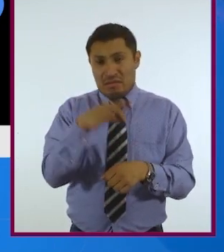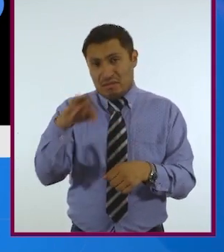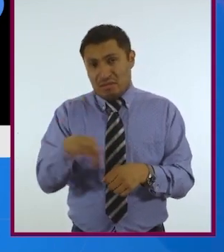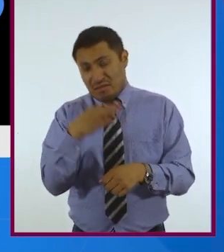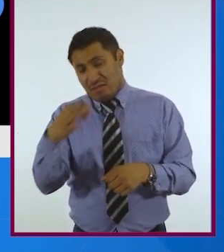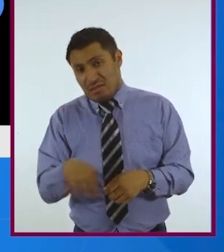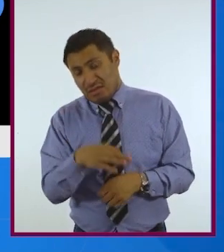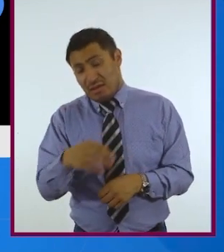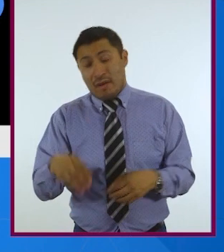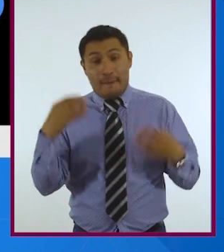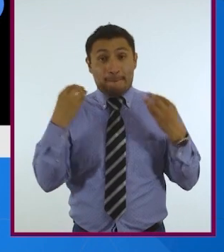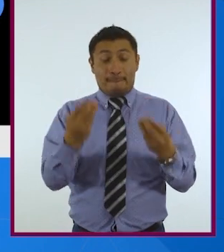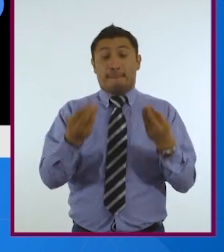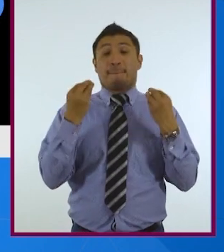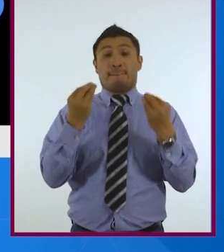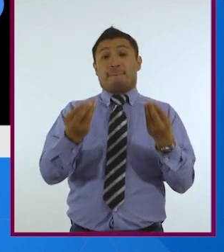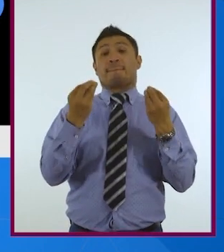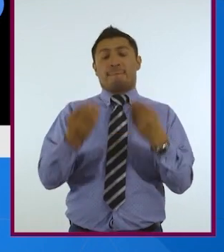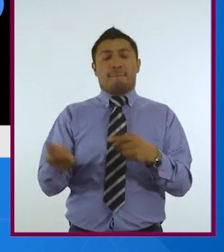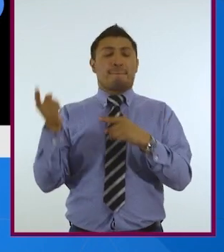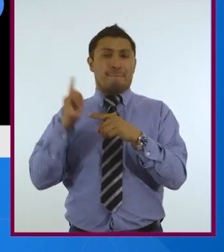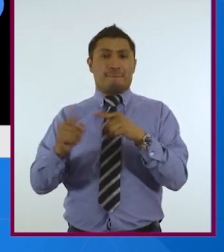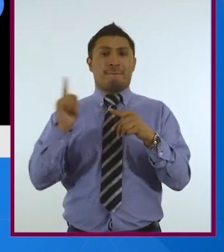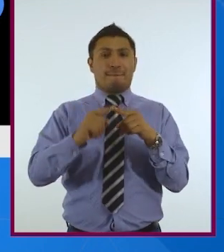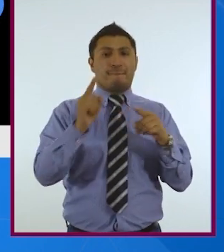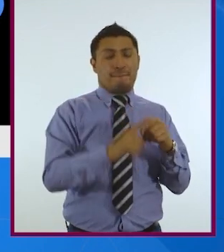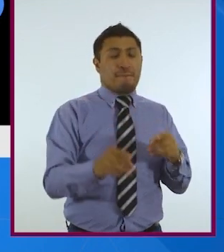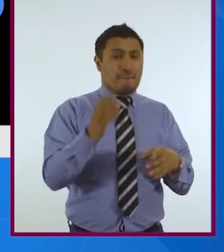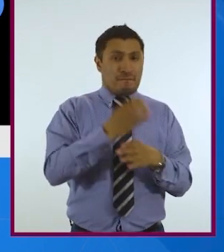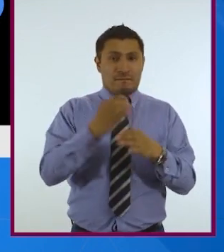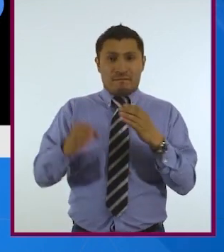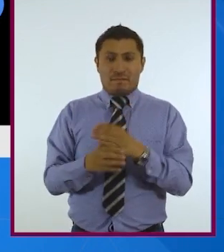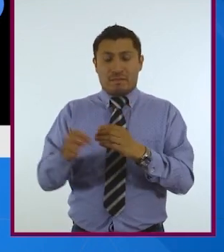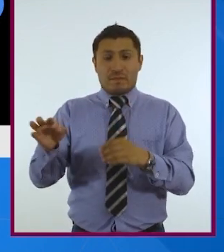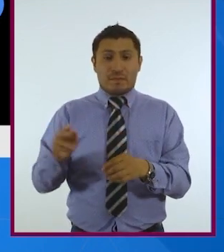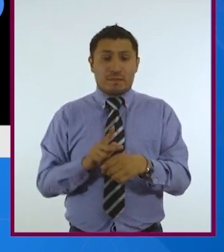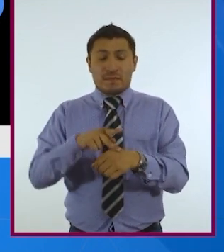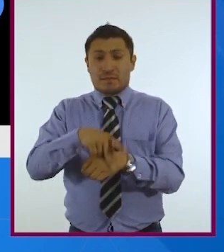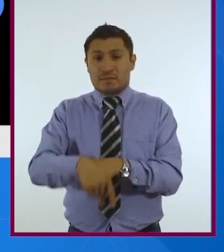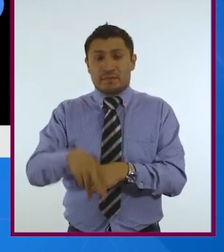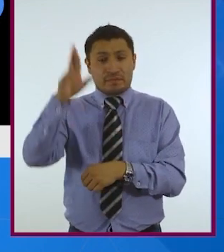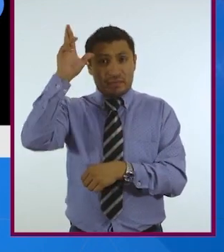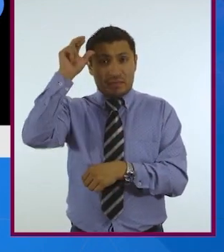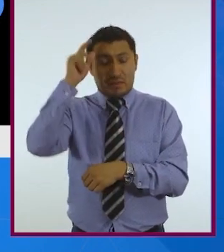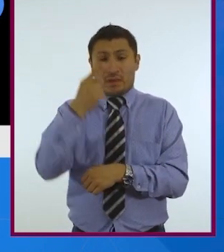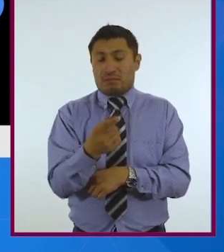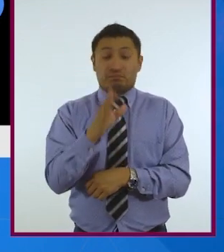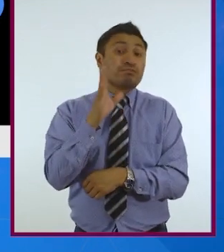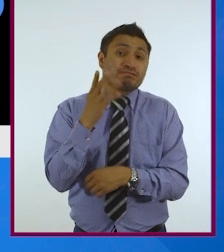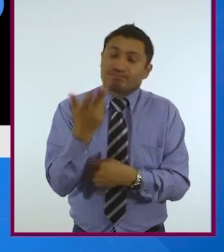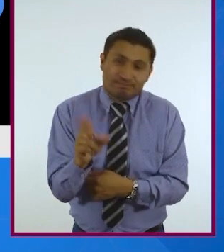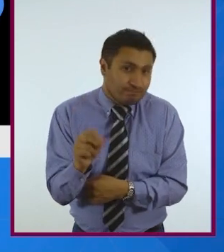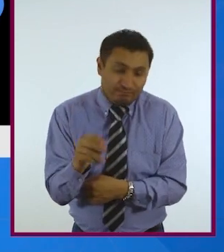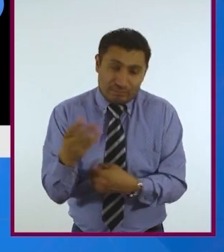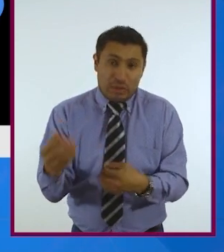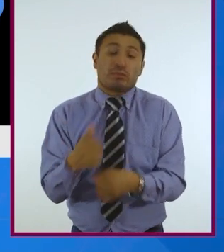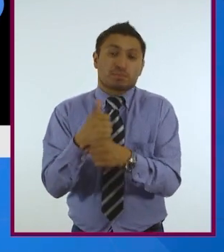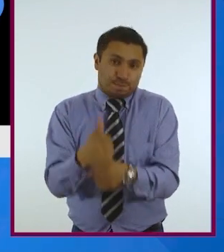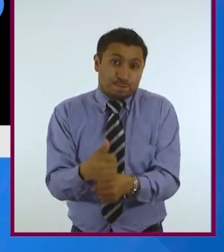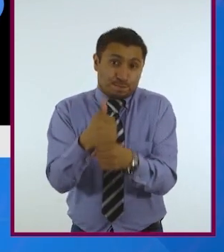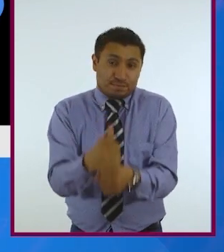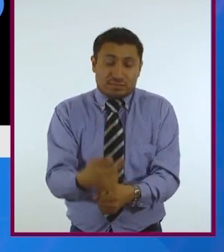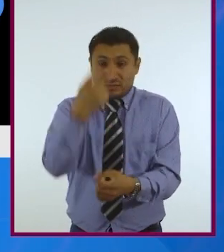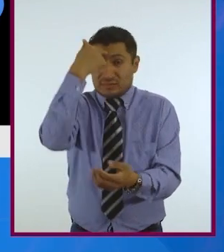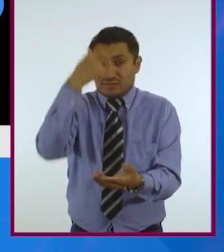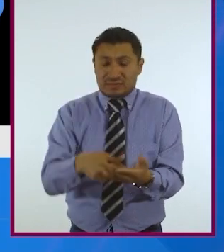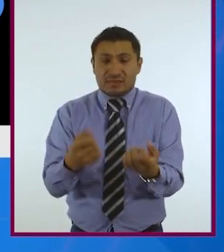infinitas veces, cosa que no sucede con la piel de un solo conejo que va a sufrir. Entonces, creo